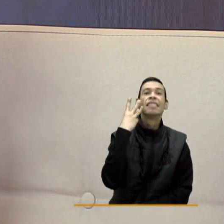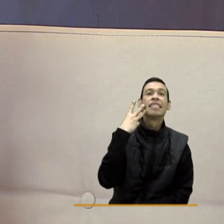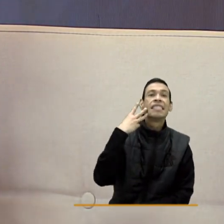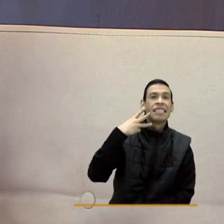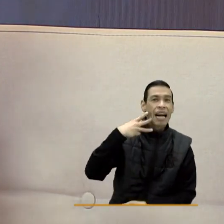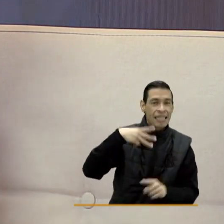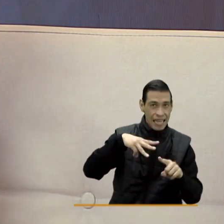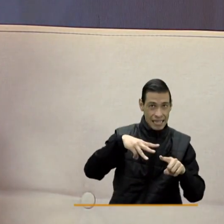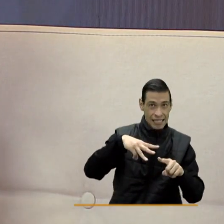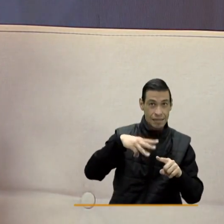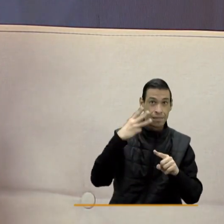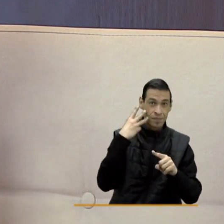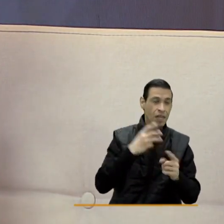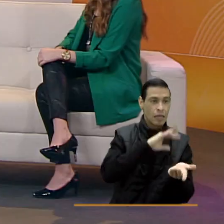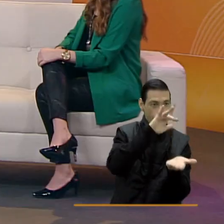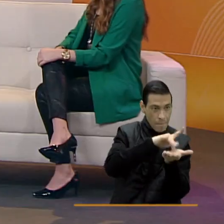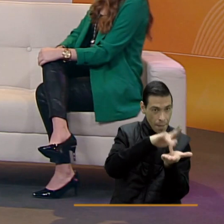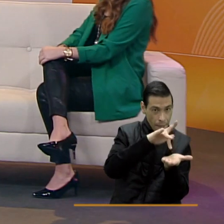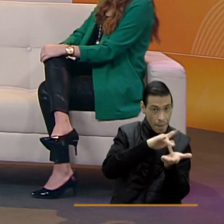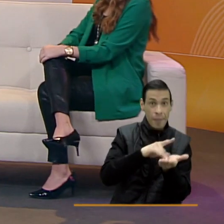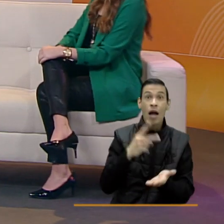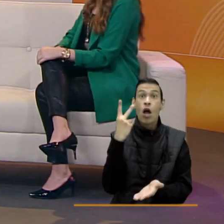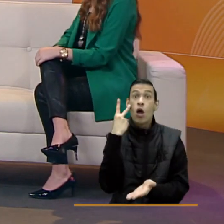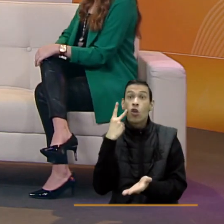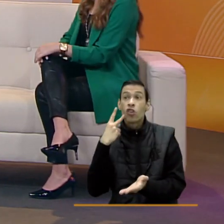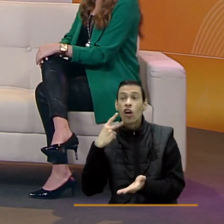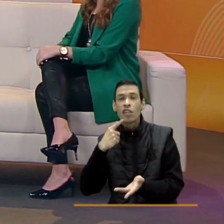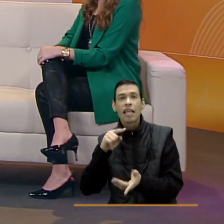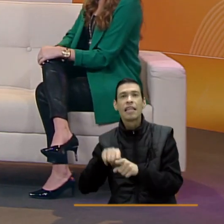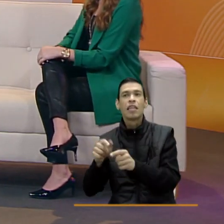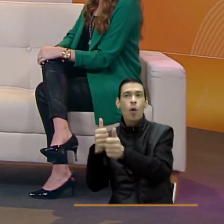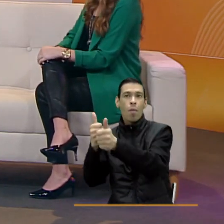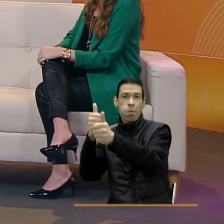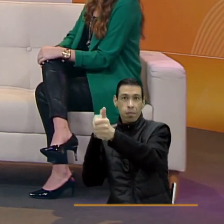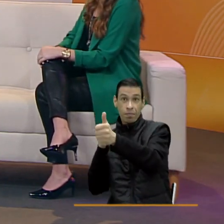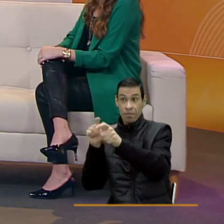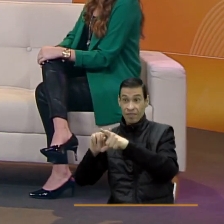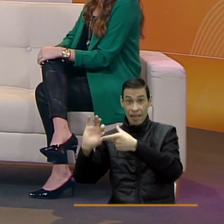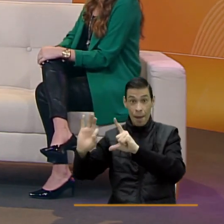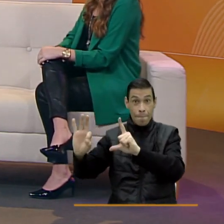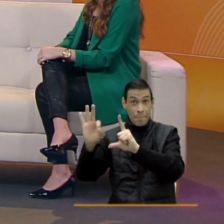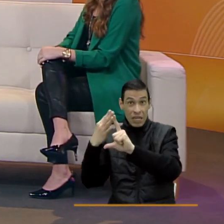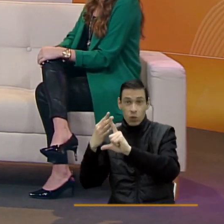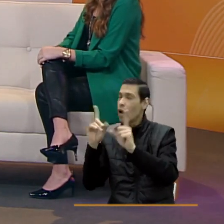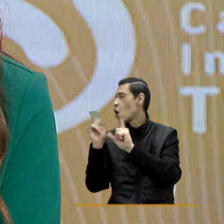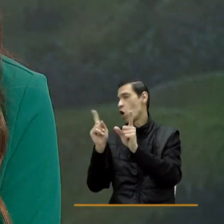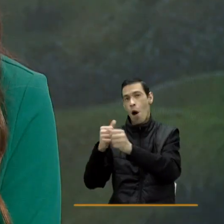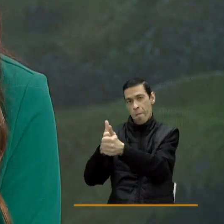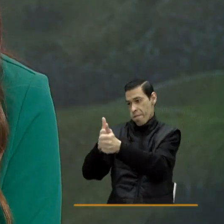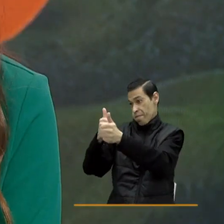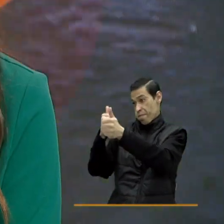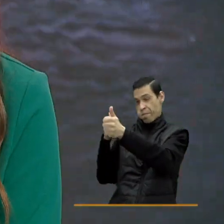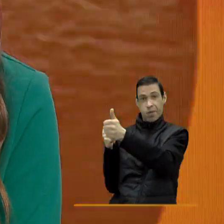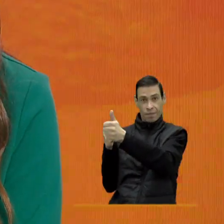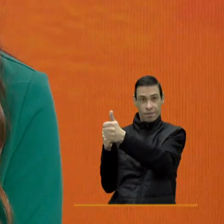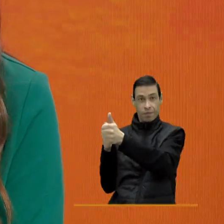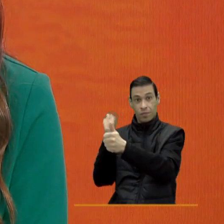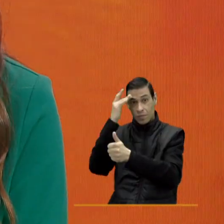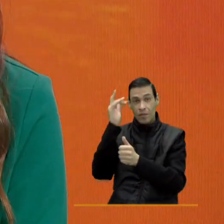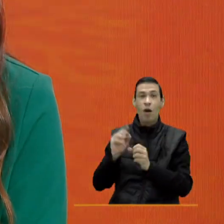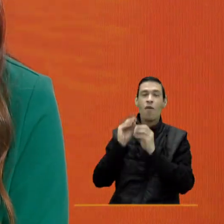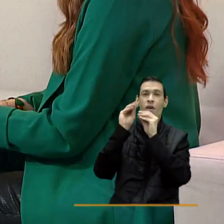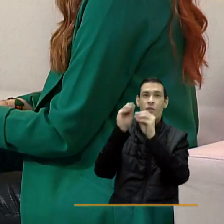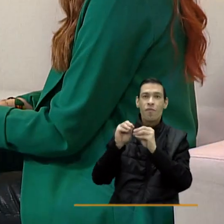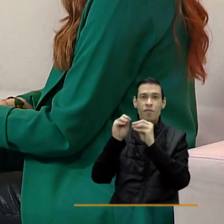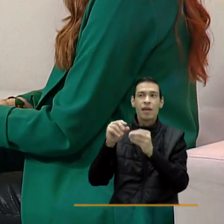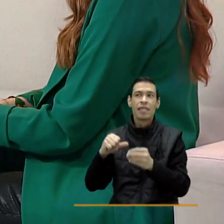la semana y los otros días trabajan en una formación remota. No es virtual, es remota. Porque la formación